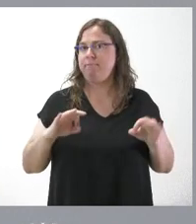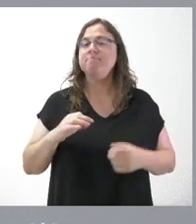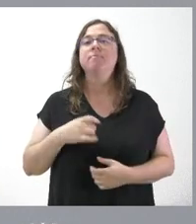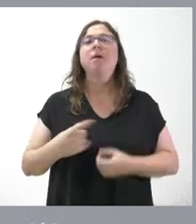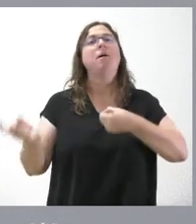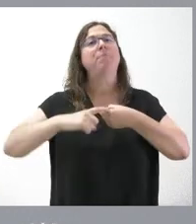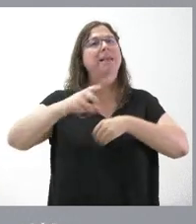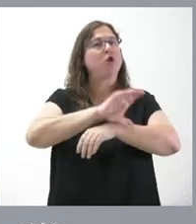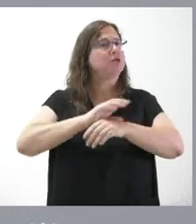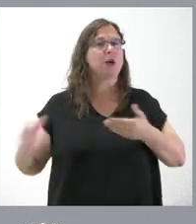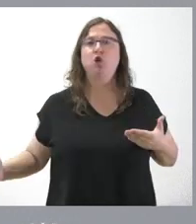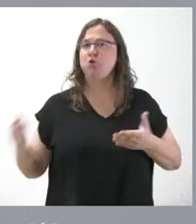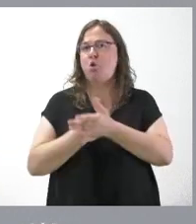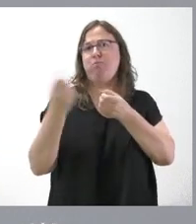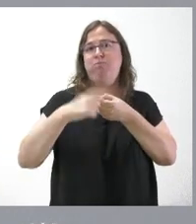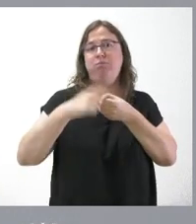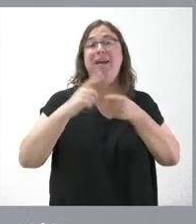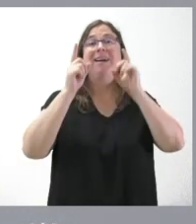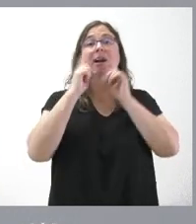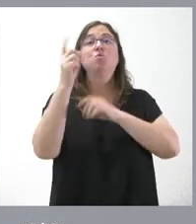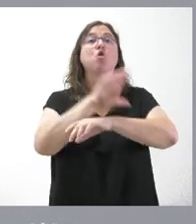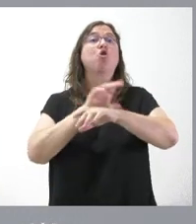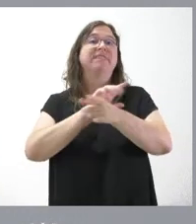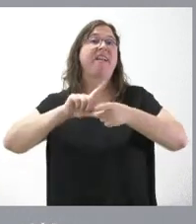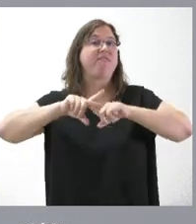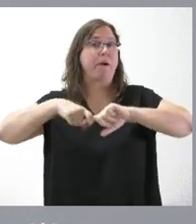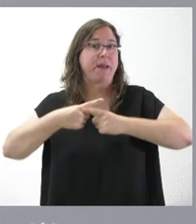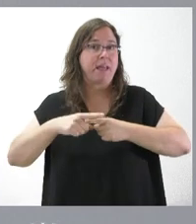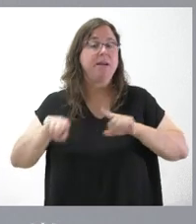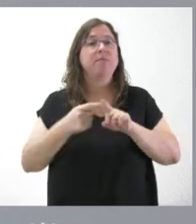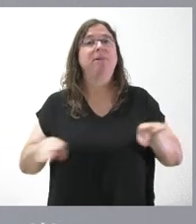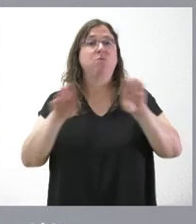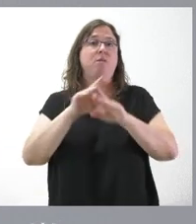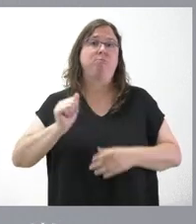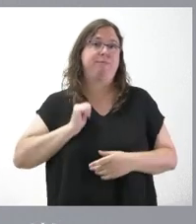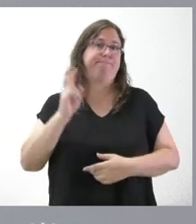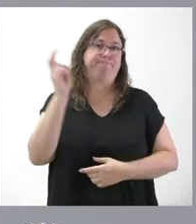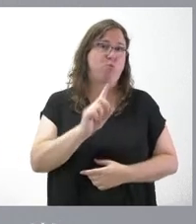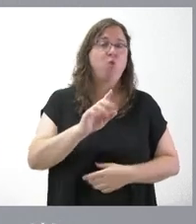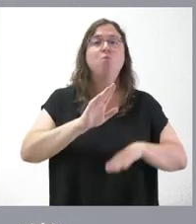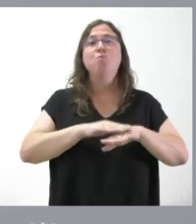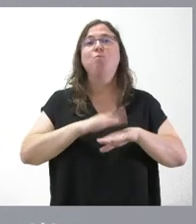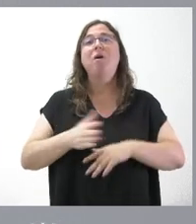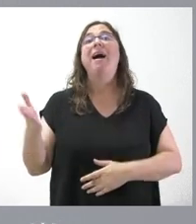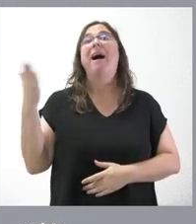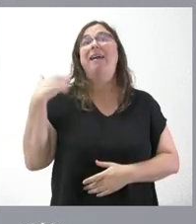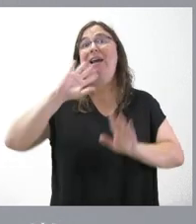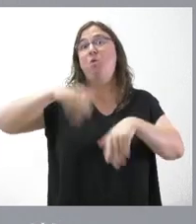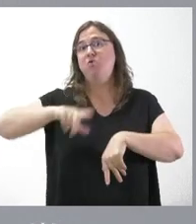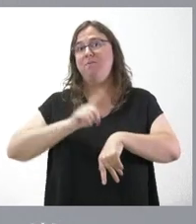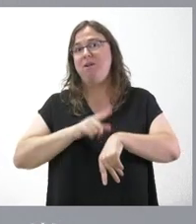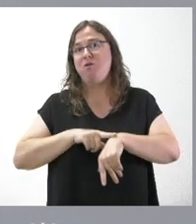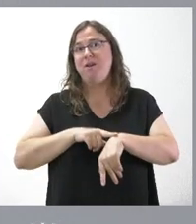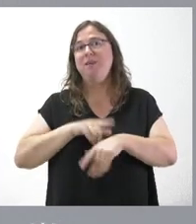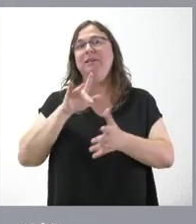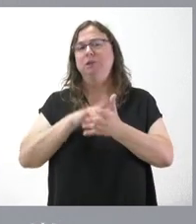consejeros del Gobierno autonómico, a excepción de la consejera de Familia y de Igualdad de Oportunidades, que, como saben, ayer hasta última hora, pues